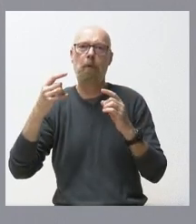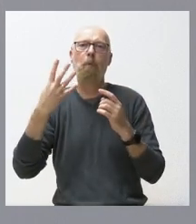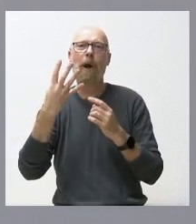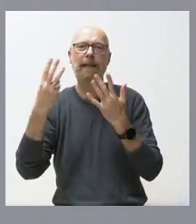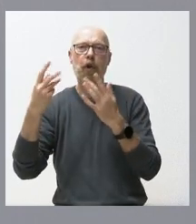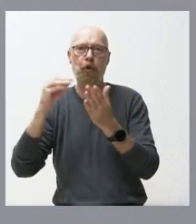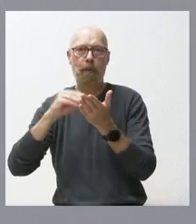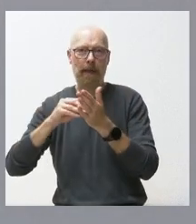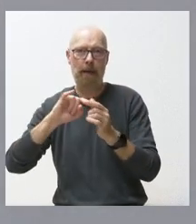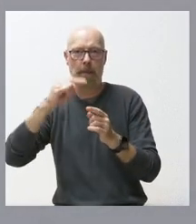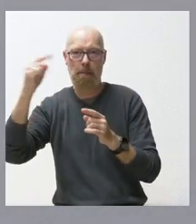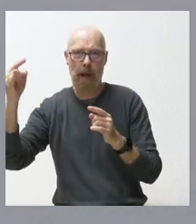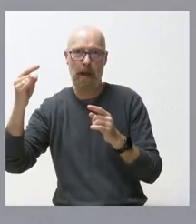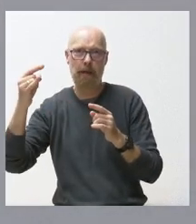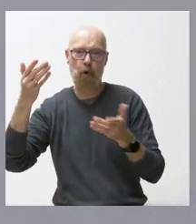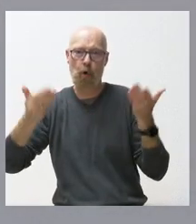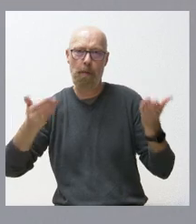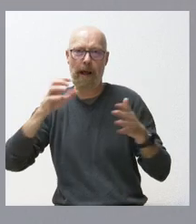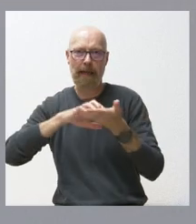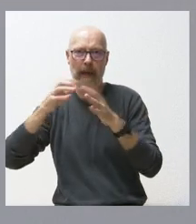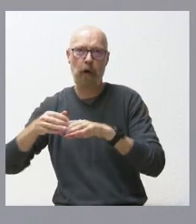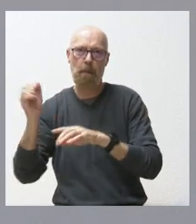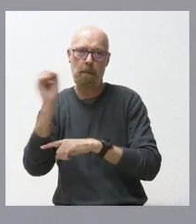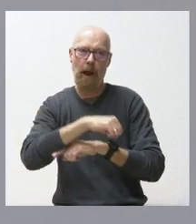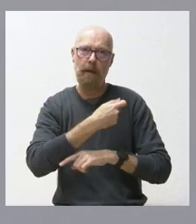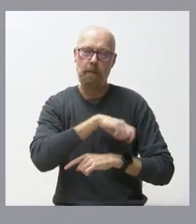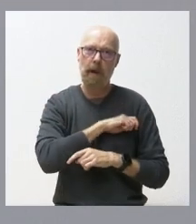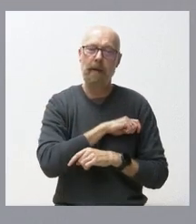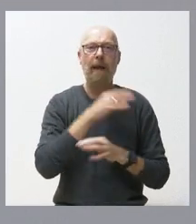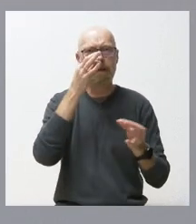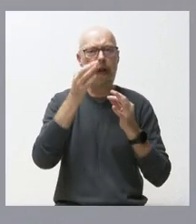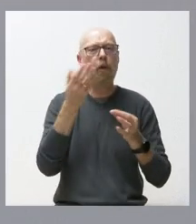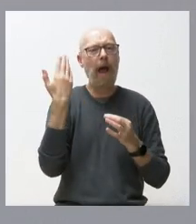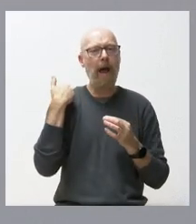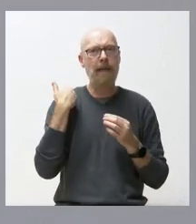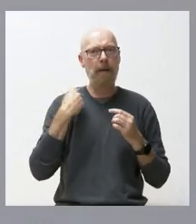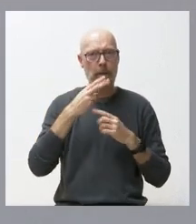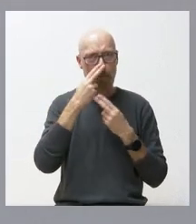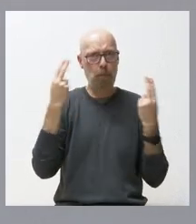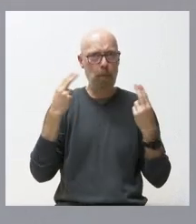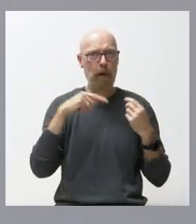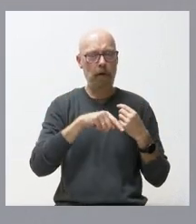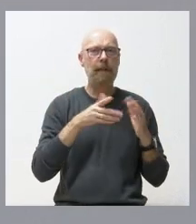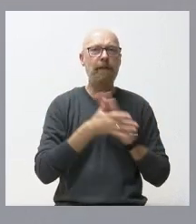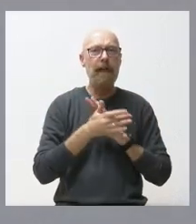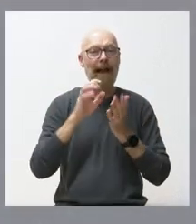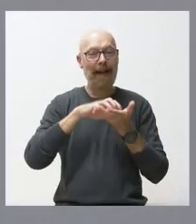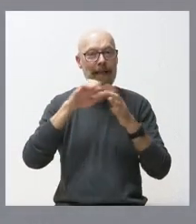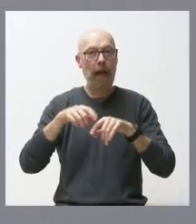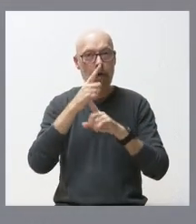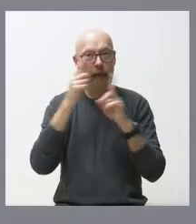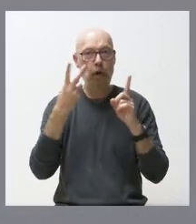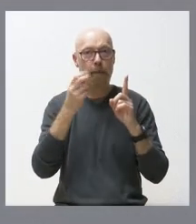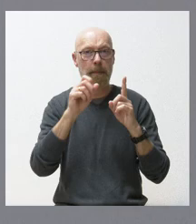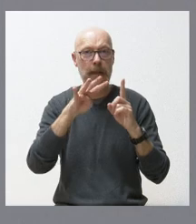de España. Y esto tiene que ver también con los datos que ayer publicó la AIREF, que significaba que Castilla y León este año 2024, a su